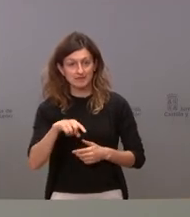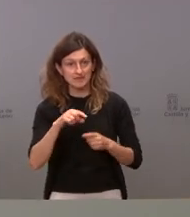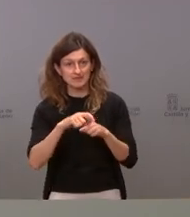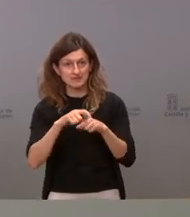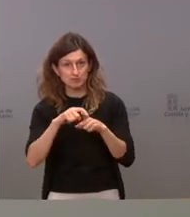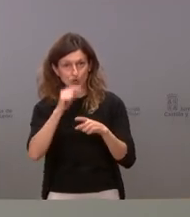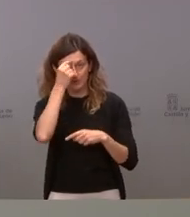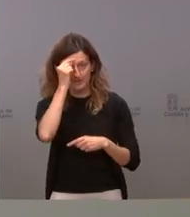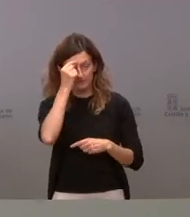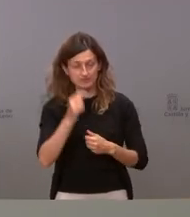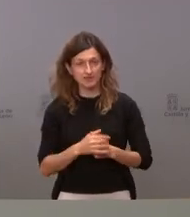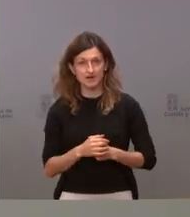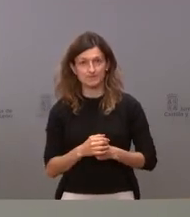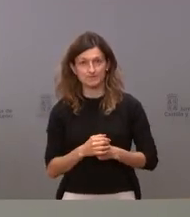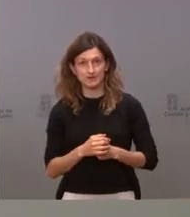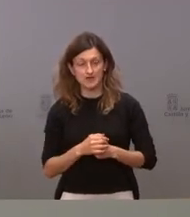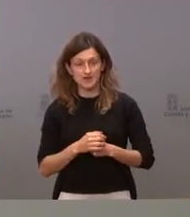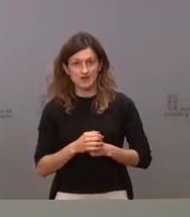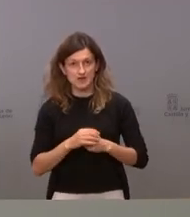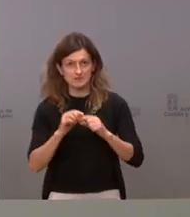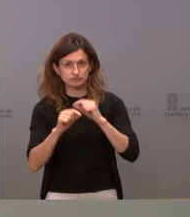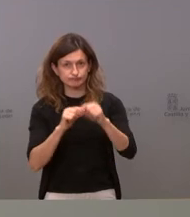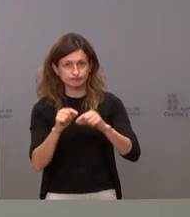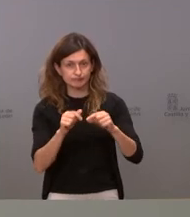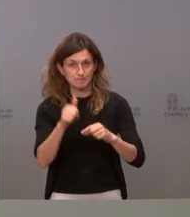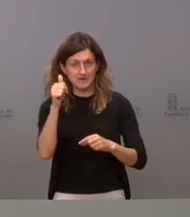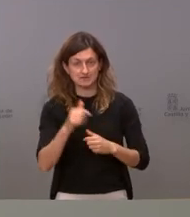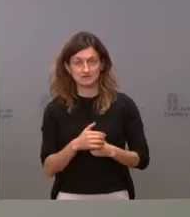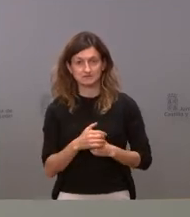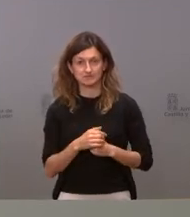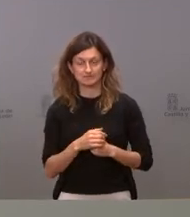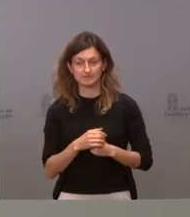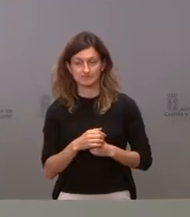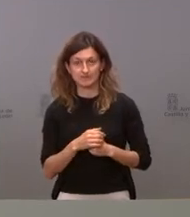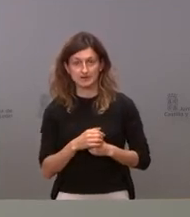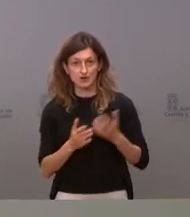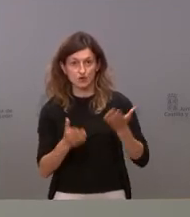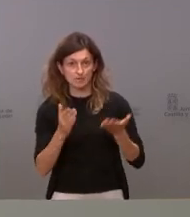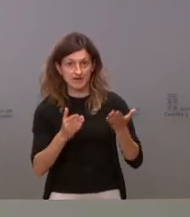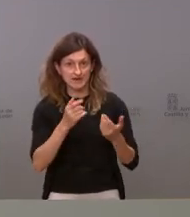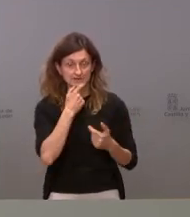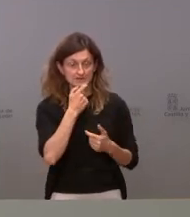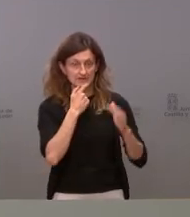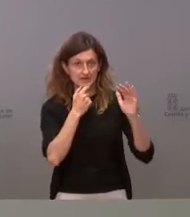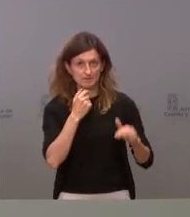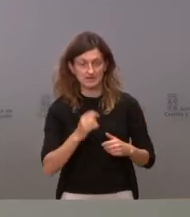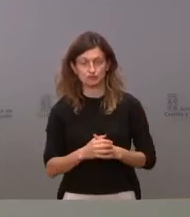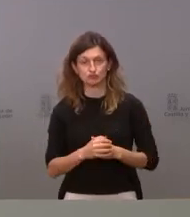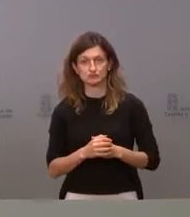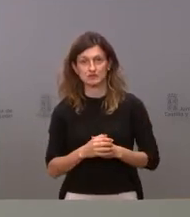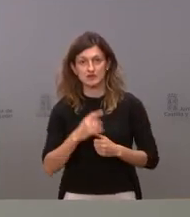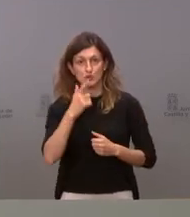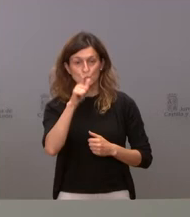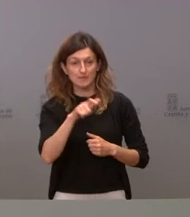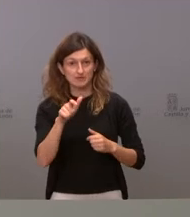la cepa delta es más contagiosa la cepa india es más contagiosa que la británica se tiene más o menos cifrado que una